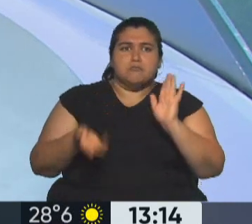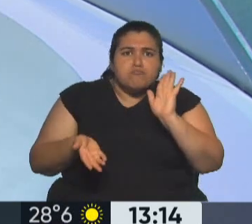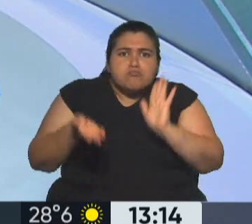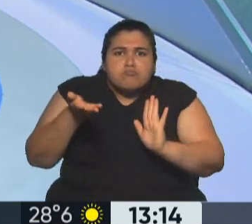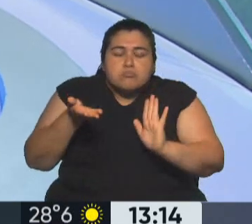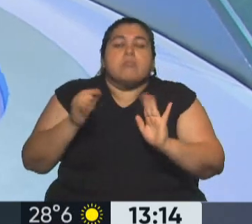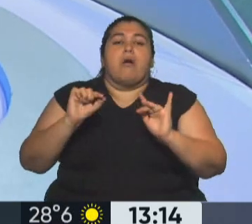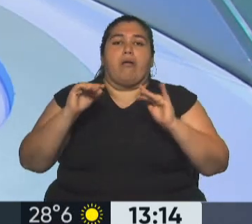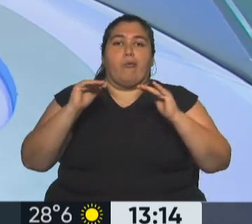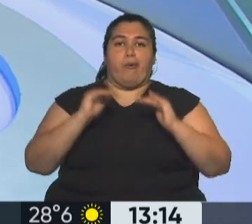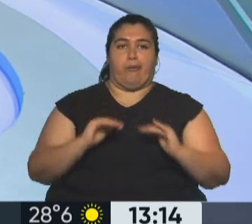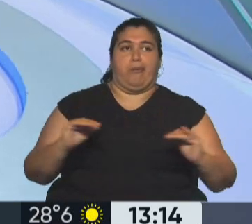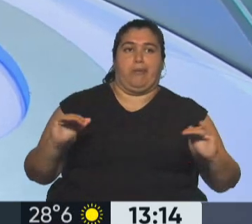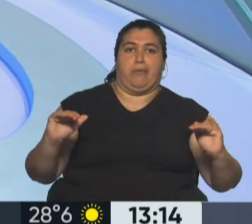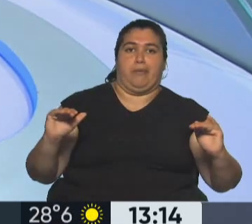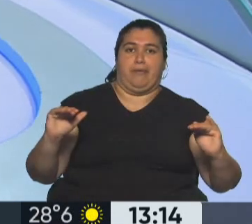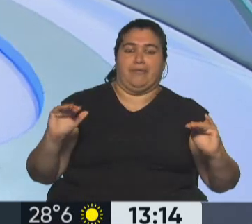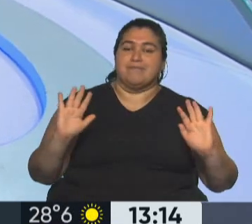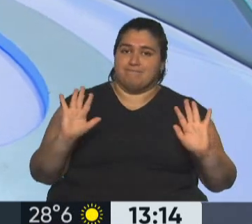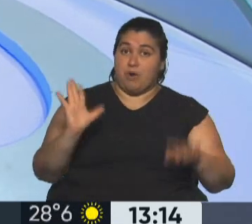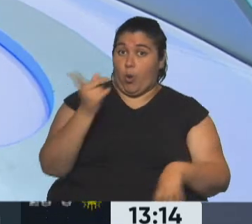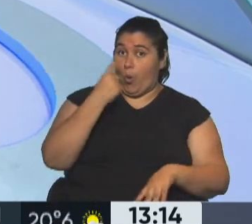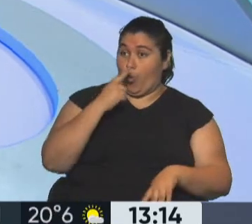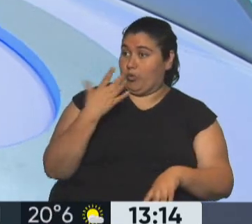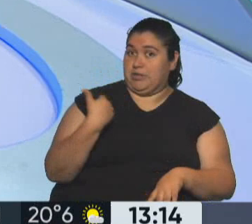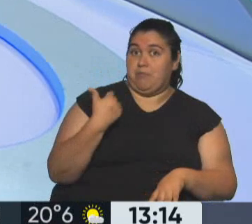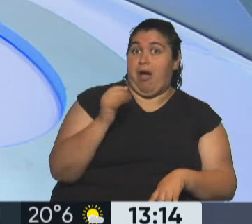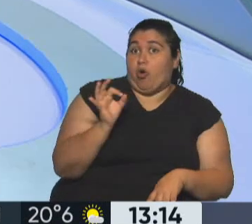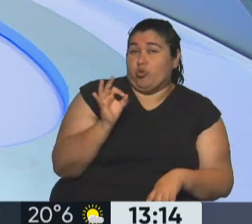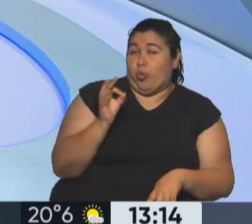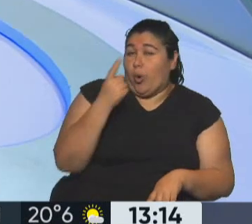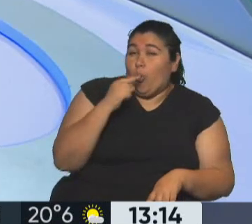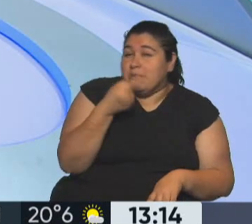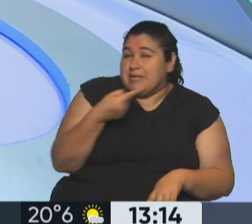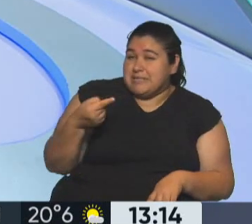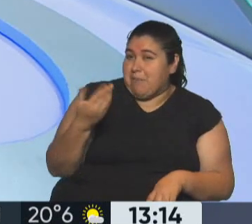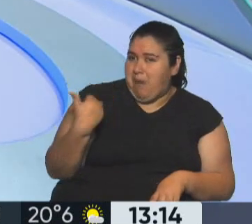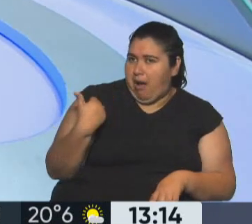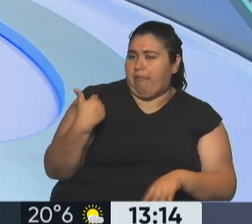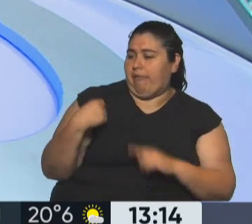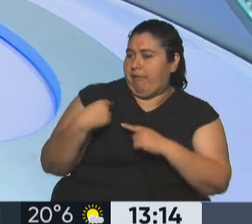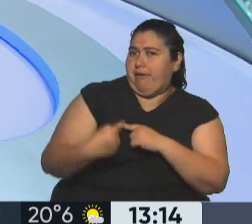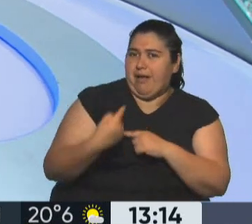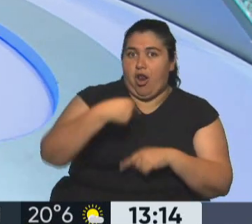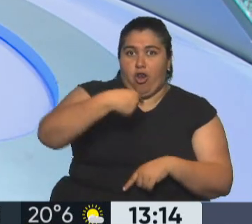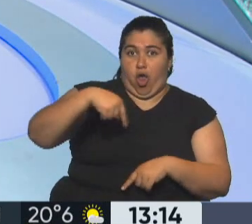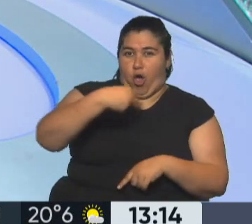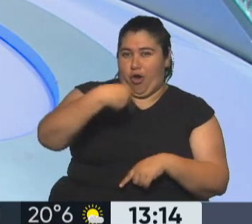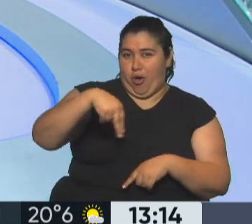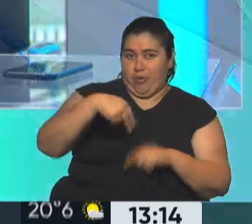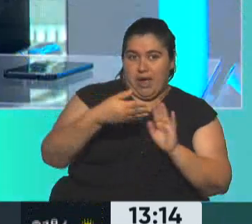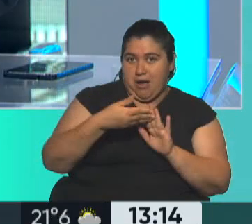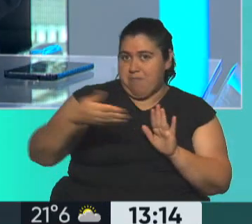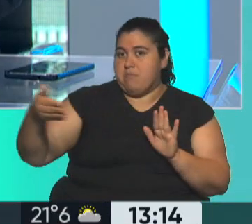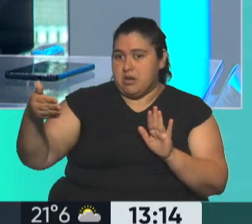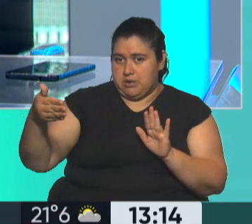iba todo para arriba y empieza a caer. Y la última semana de octubre y más todavía la de noviembre, están dando inclusive correcciones